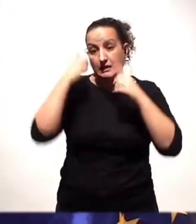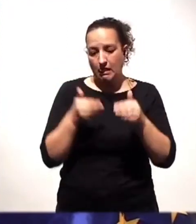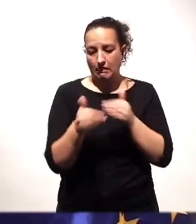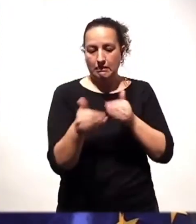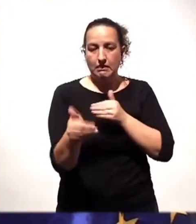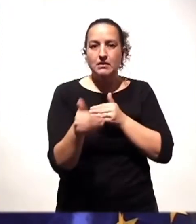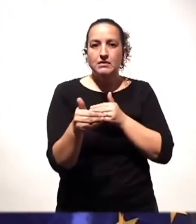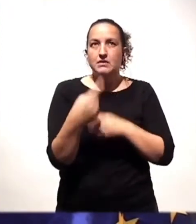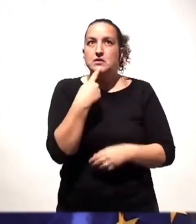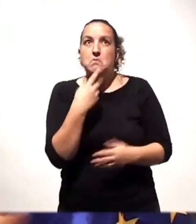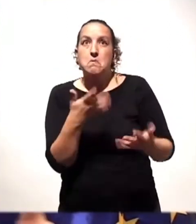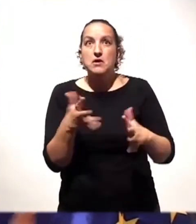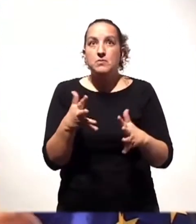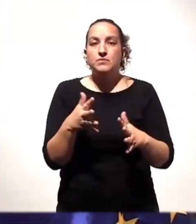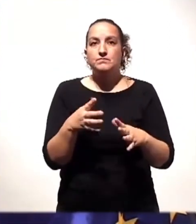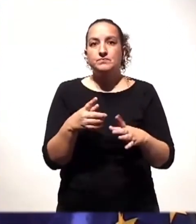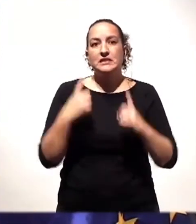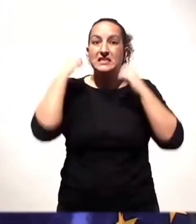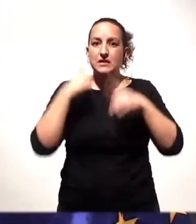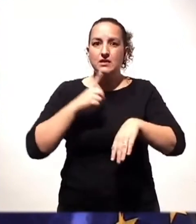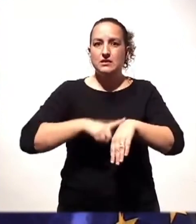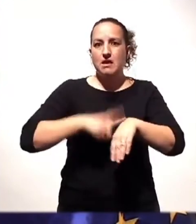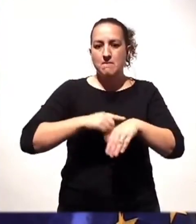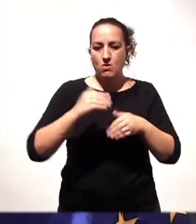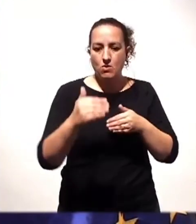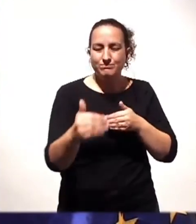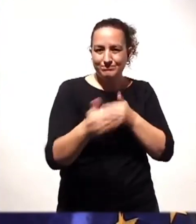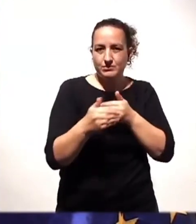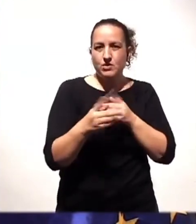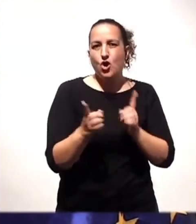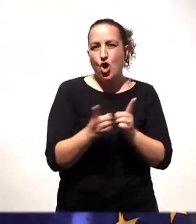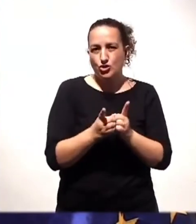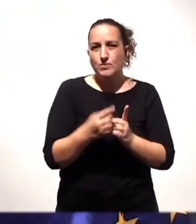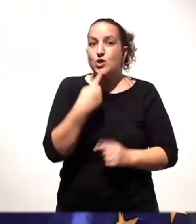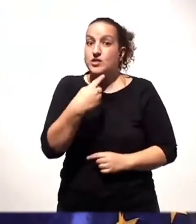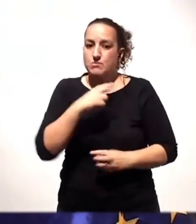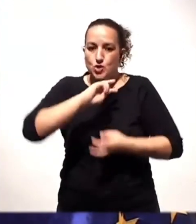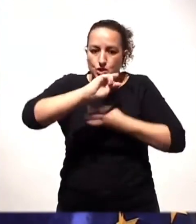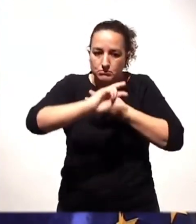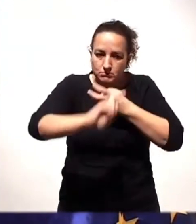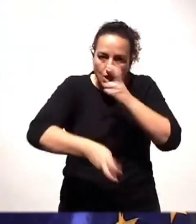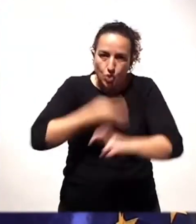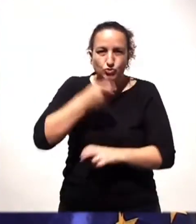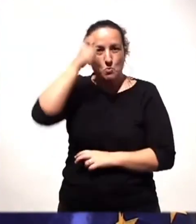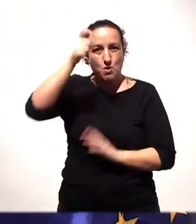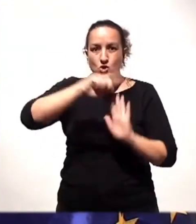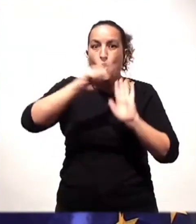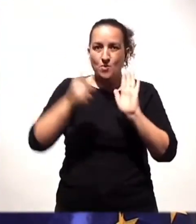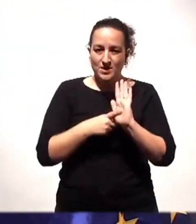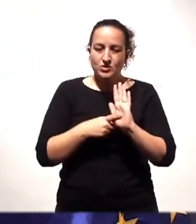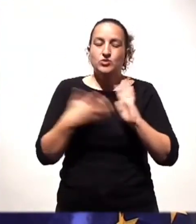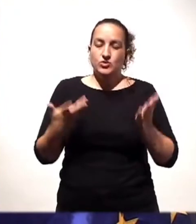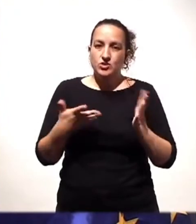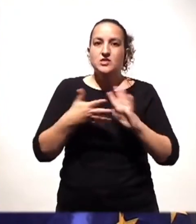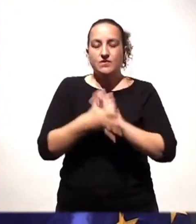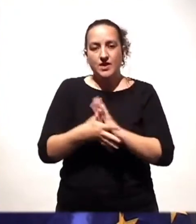es decir, estamos hablando de acortar al máximo los plazos pero siendo conscientes de que hablamos de reconstrucción de pueblos enteros y que por tanto se tiene que